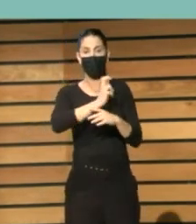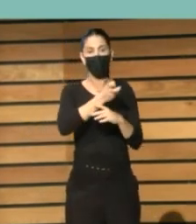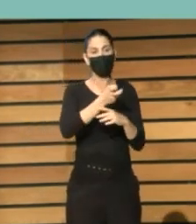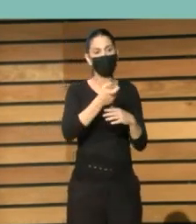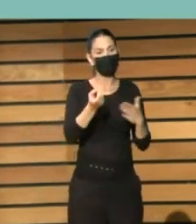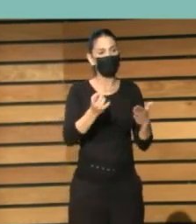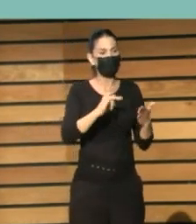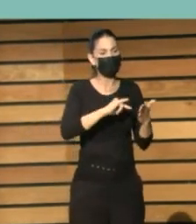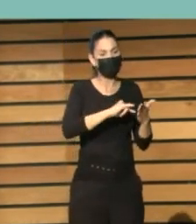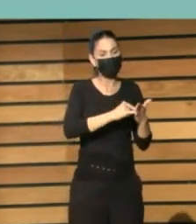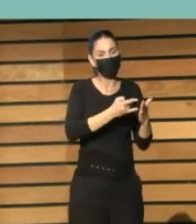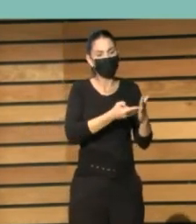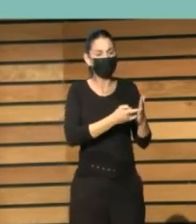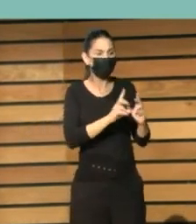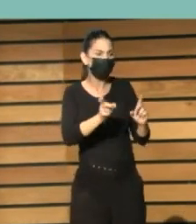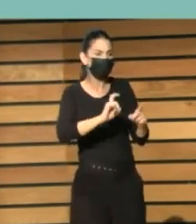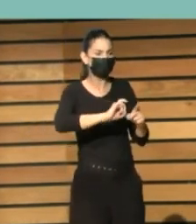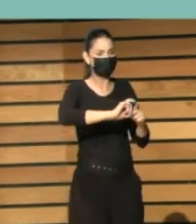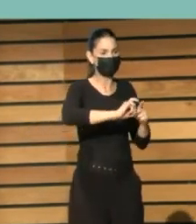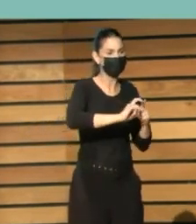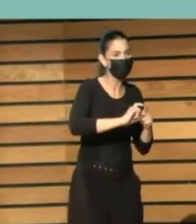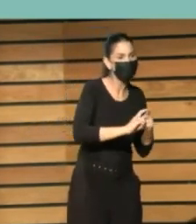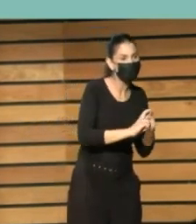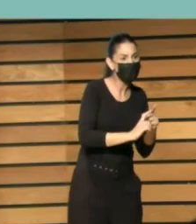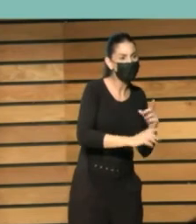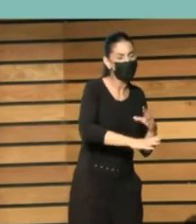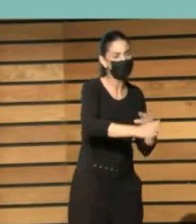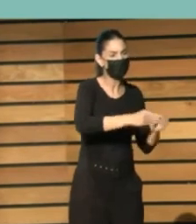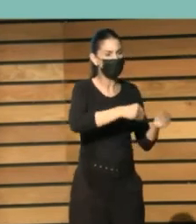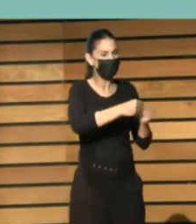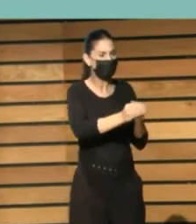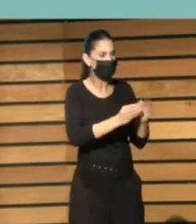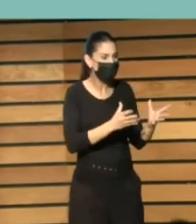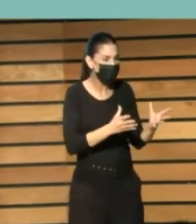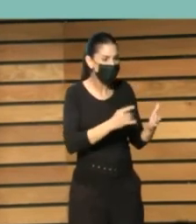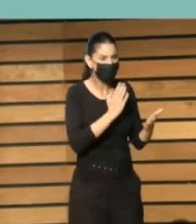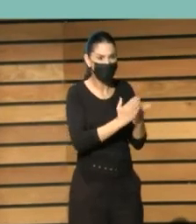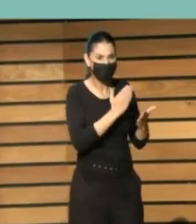una tipología documental, etc.